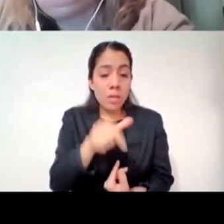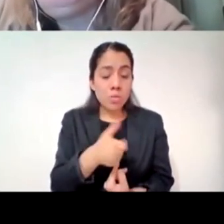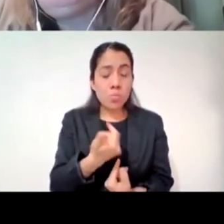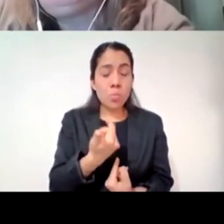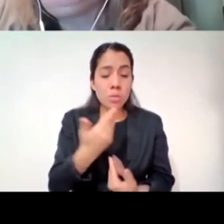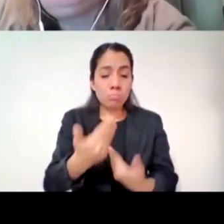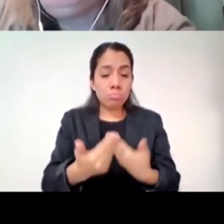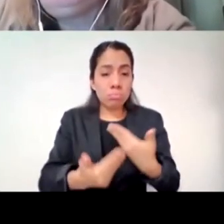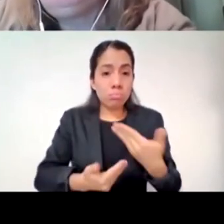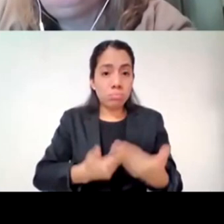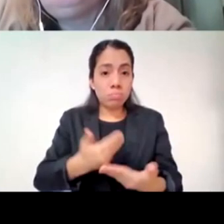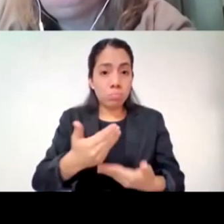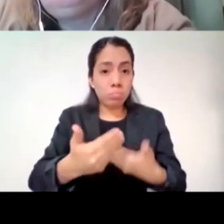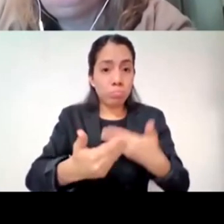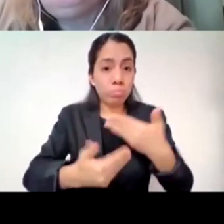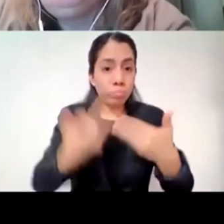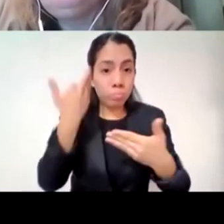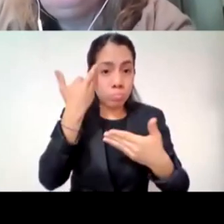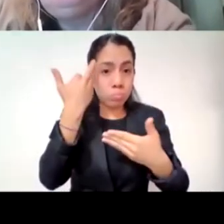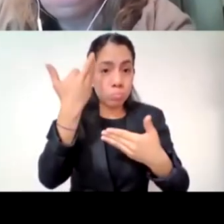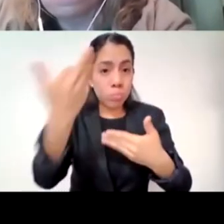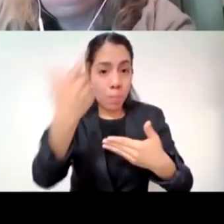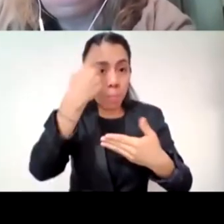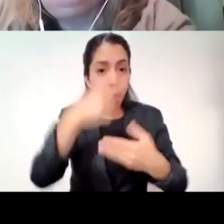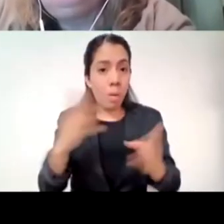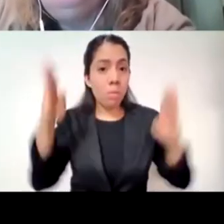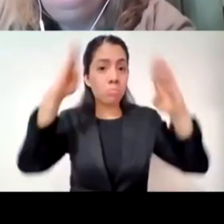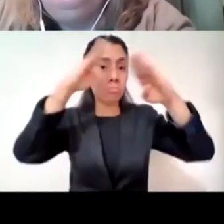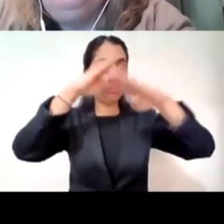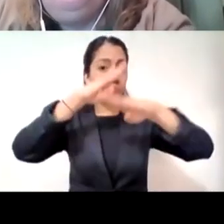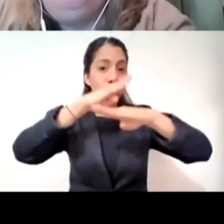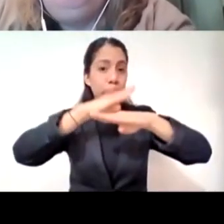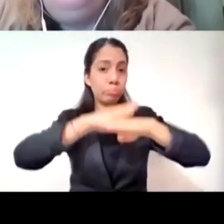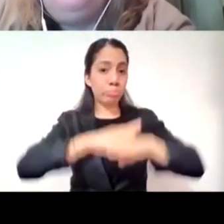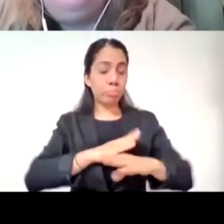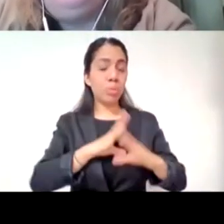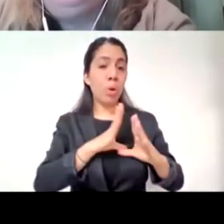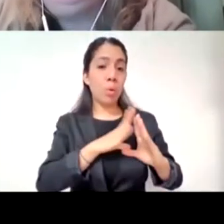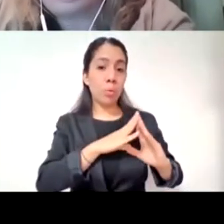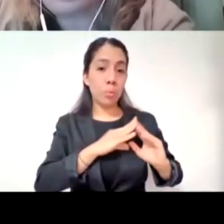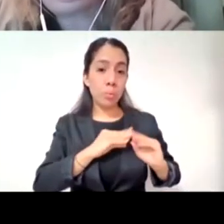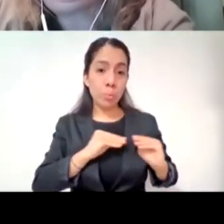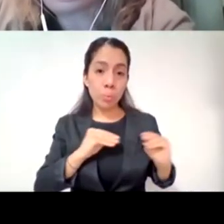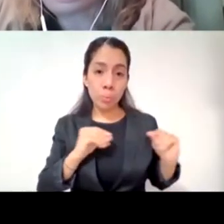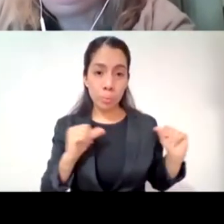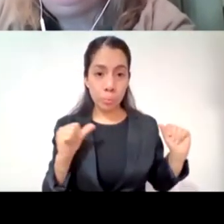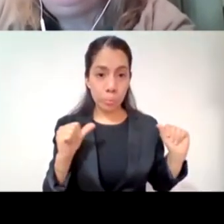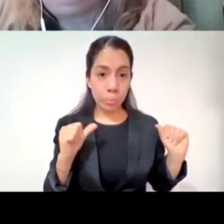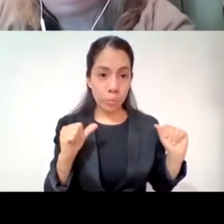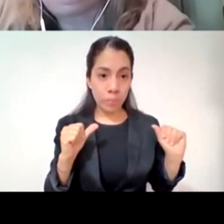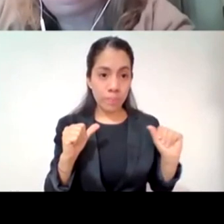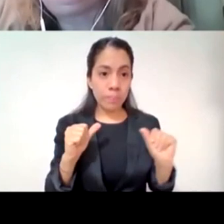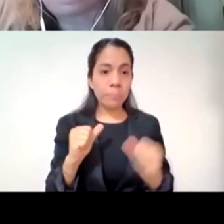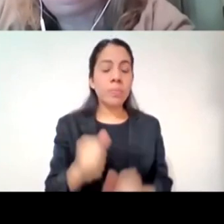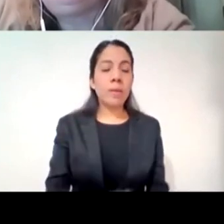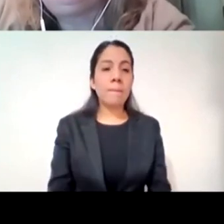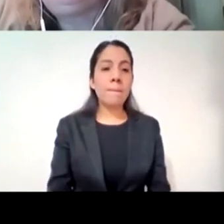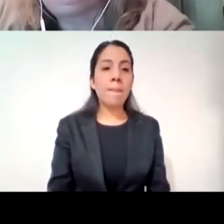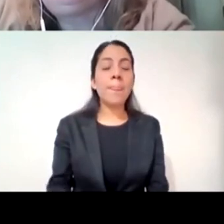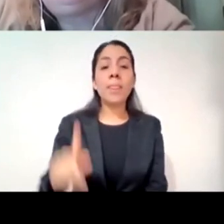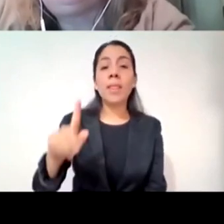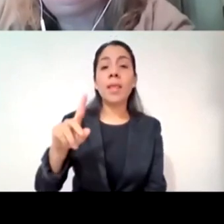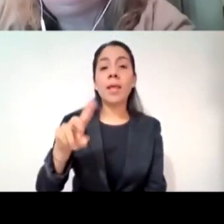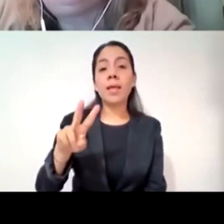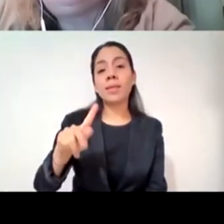recuperación efectivamente en un principio pues quien abrió las puertas al área de tanatología